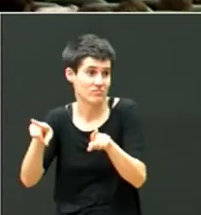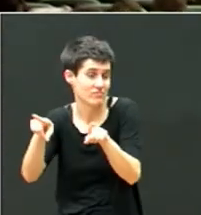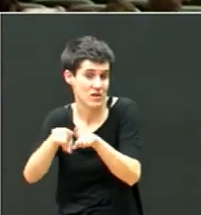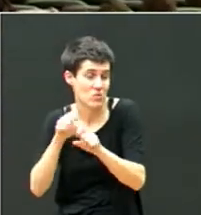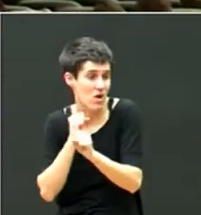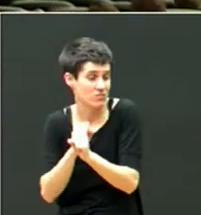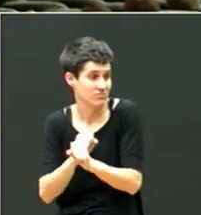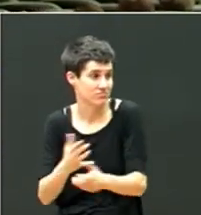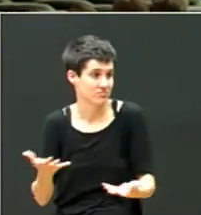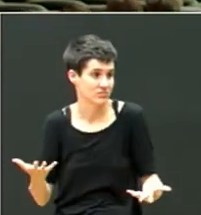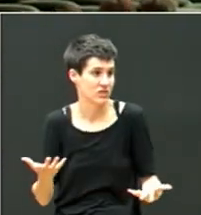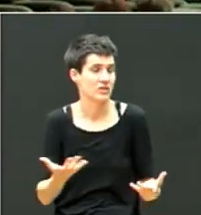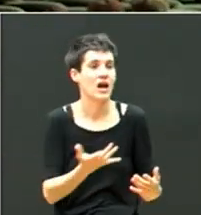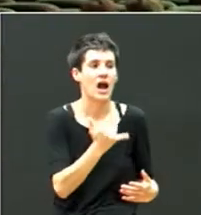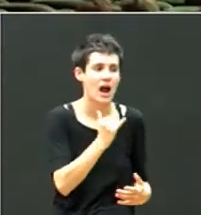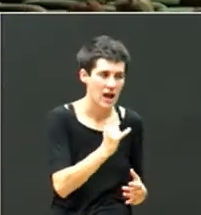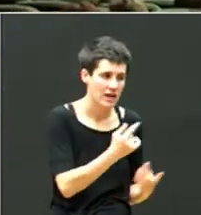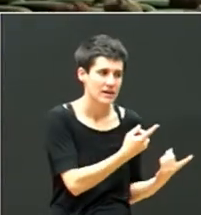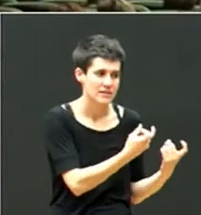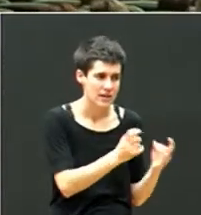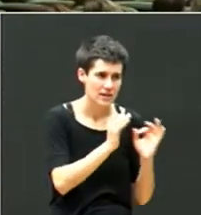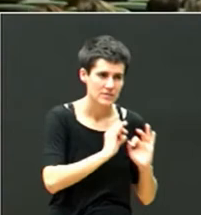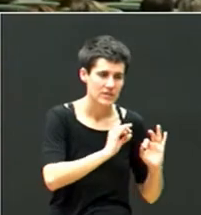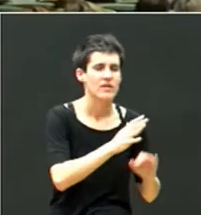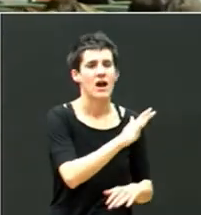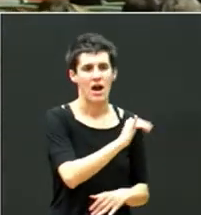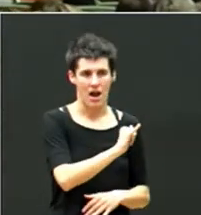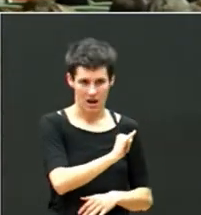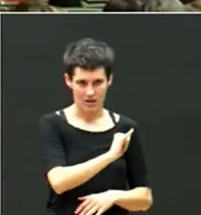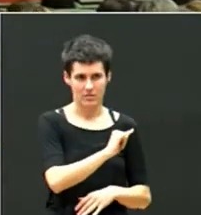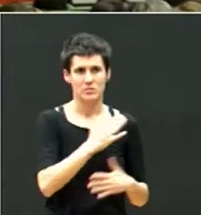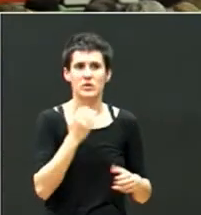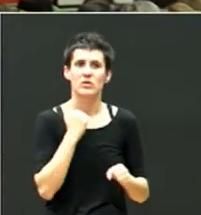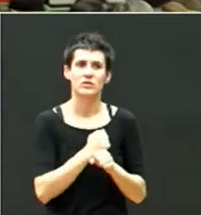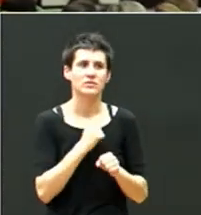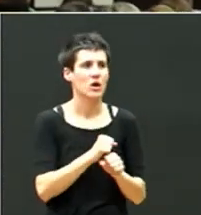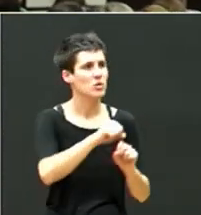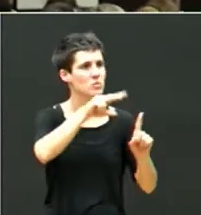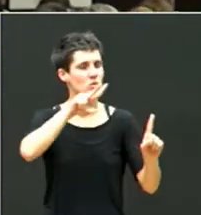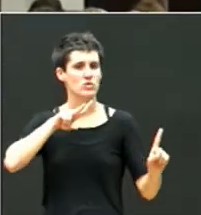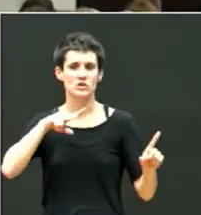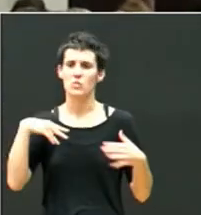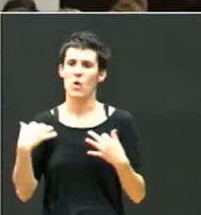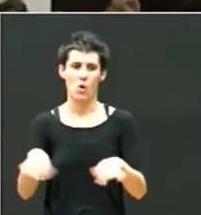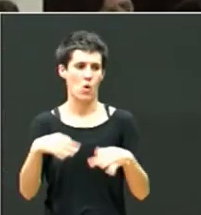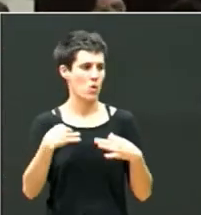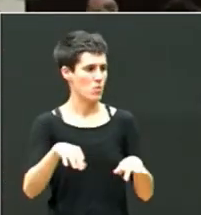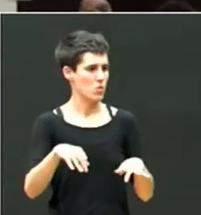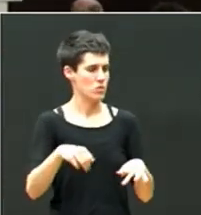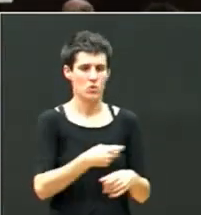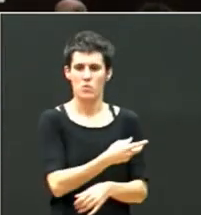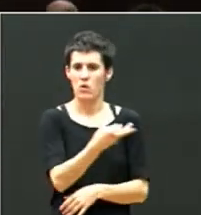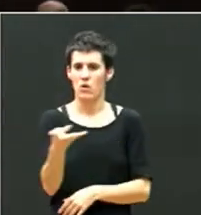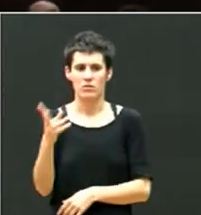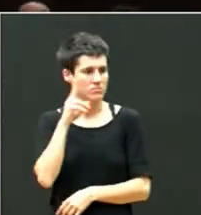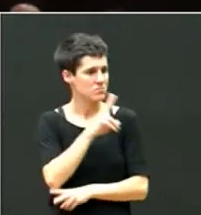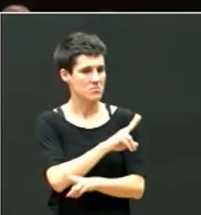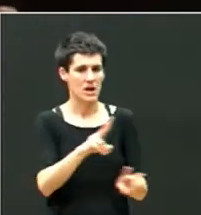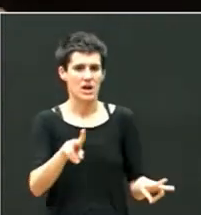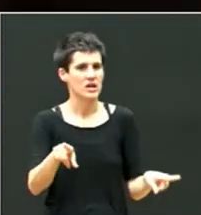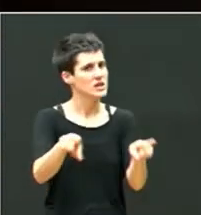¿hay necesidades específicas? Las hay, pero el trabajo tiene que ser desde lo común, desde lo que compartimos, de esas necesidades básicas,